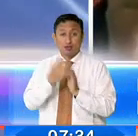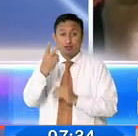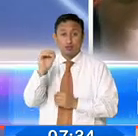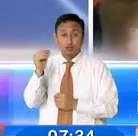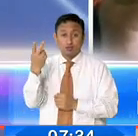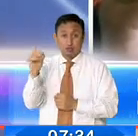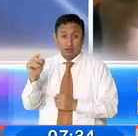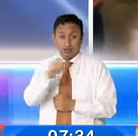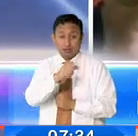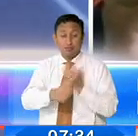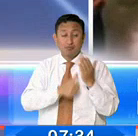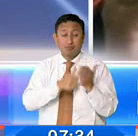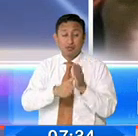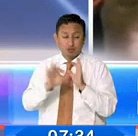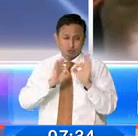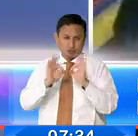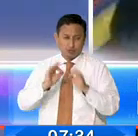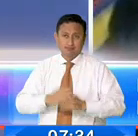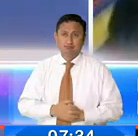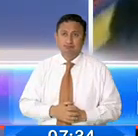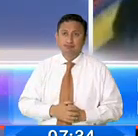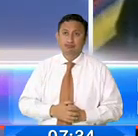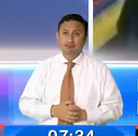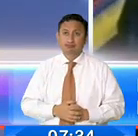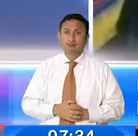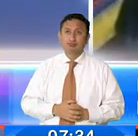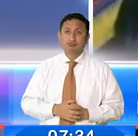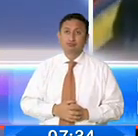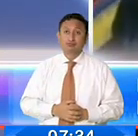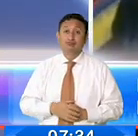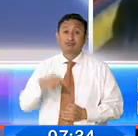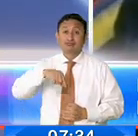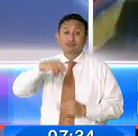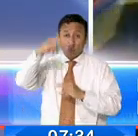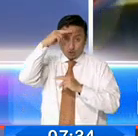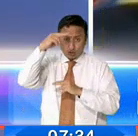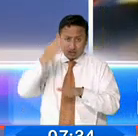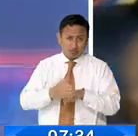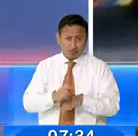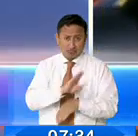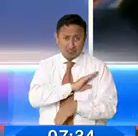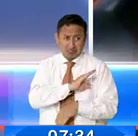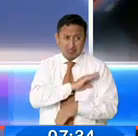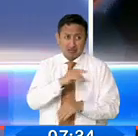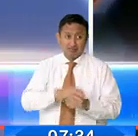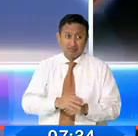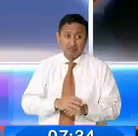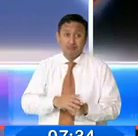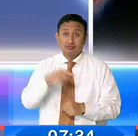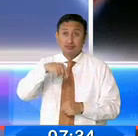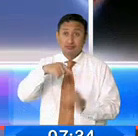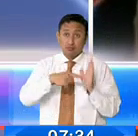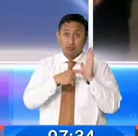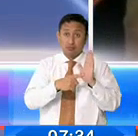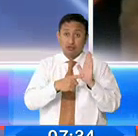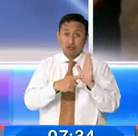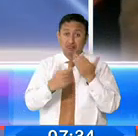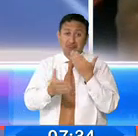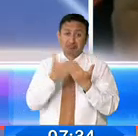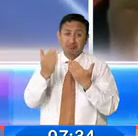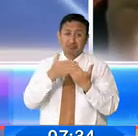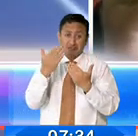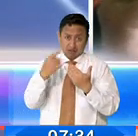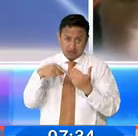el ministro señaló lo siguiente. Es un reportaje malicioso. Usted puede ver en esta nota donde está muy fácil